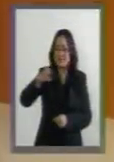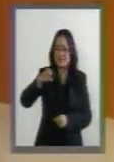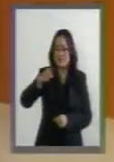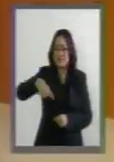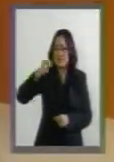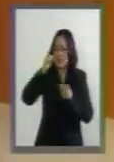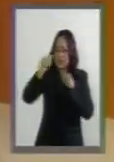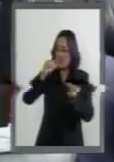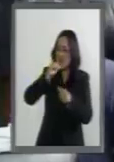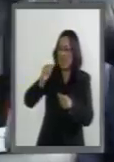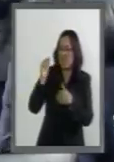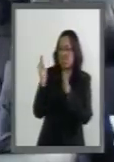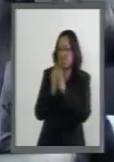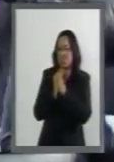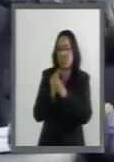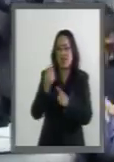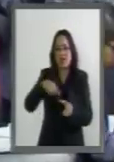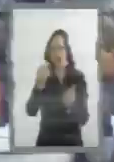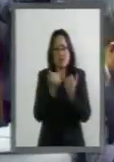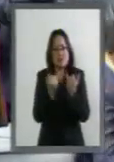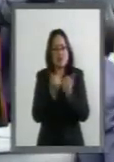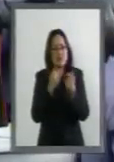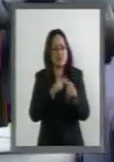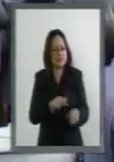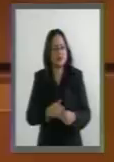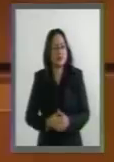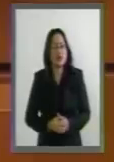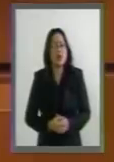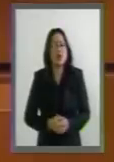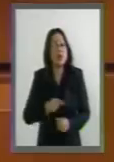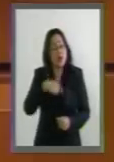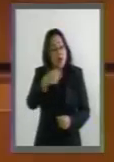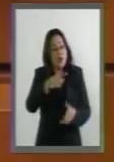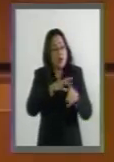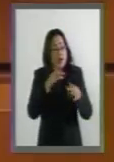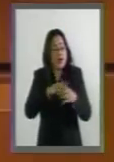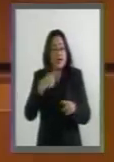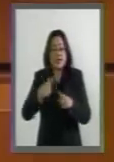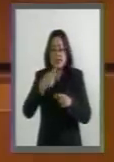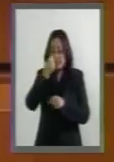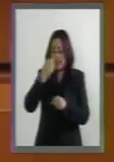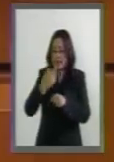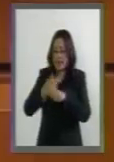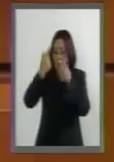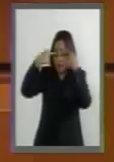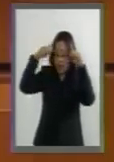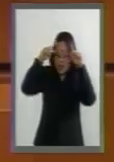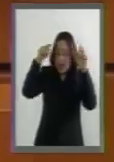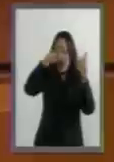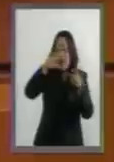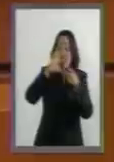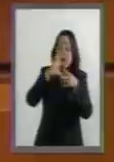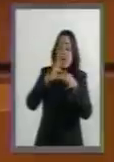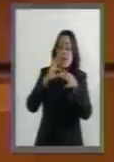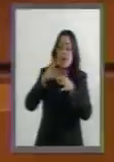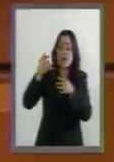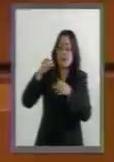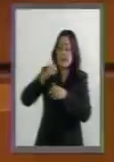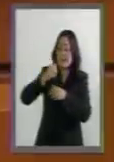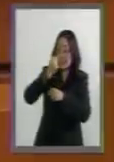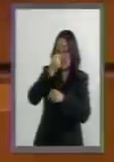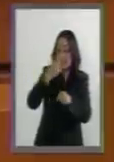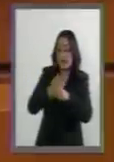y no les importa nada, que el Secretario de Marina y el Secretario de la Defensa